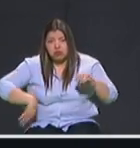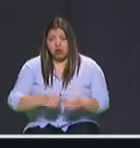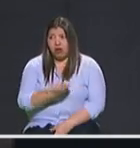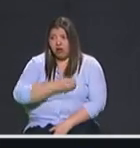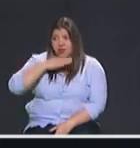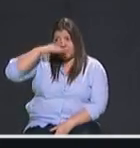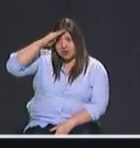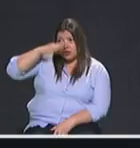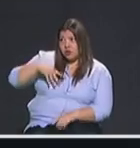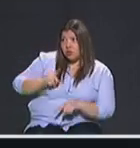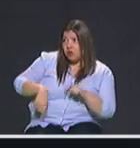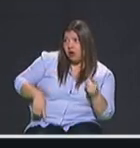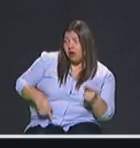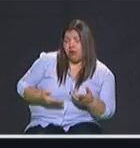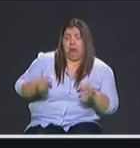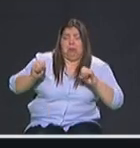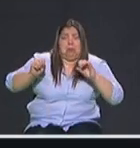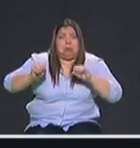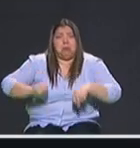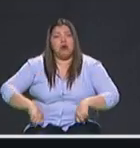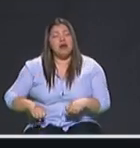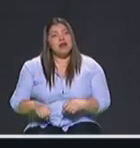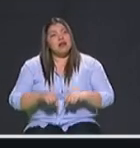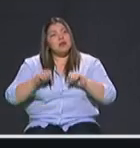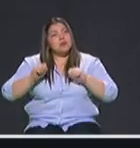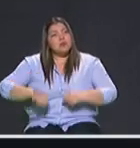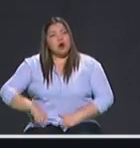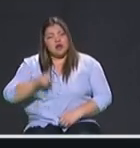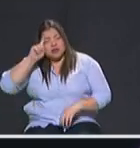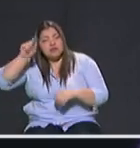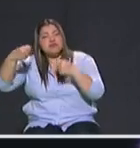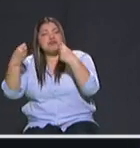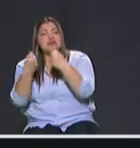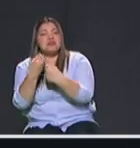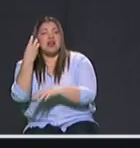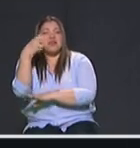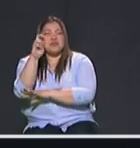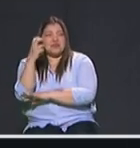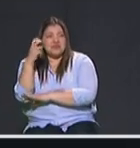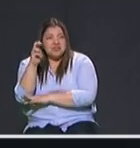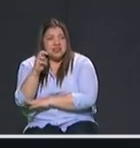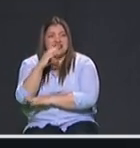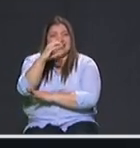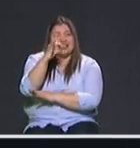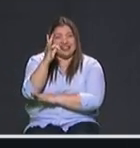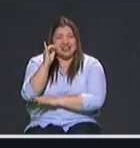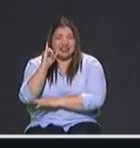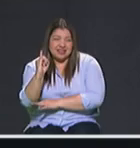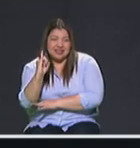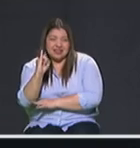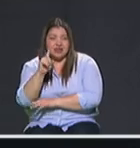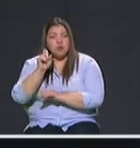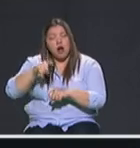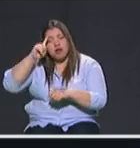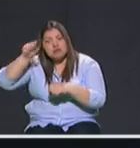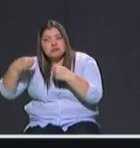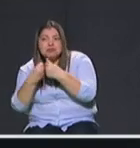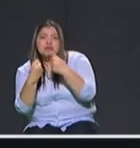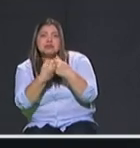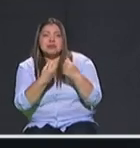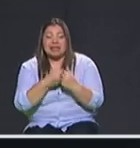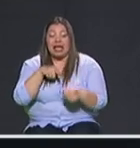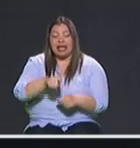de Medellín entrar a generar inversiones de la mano de convenios con la Fiscalía y con el CTI. Es parte de lo que nosotros estaremos